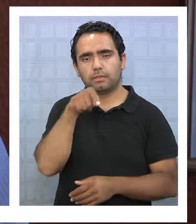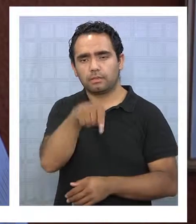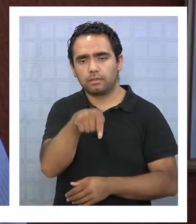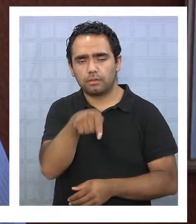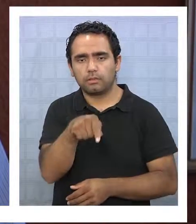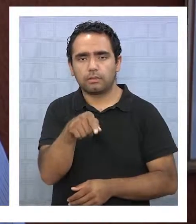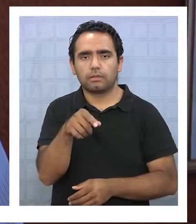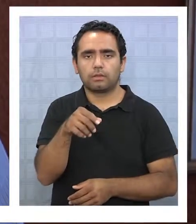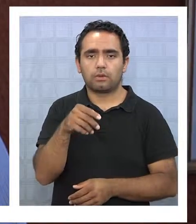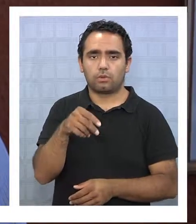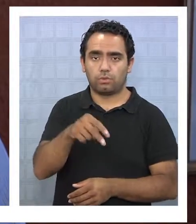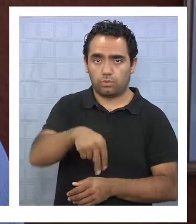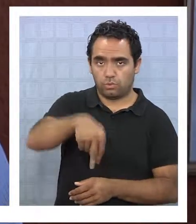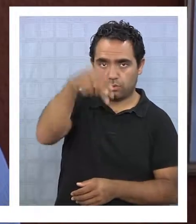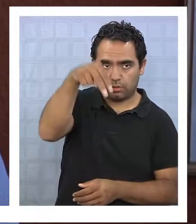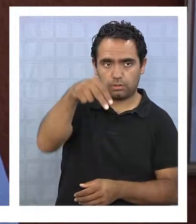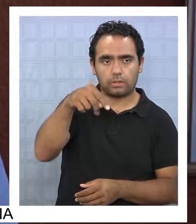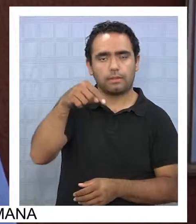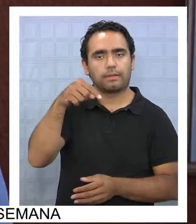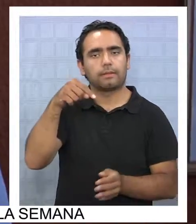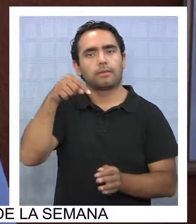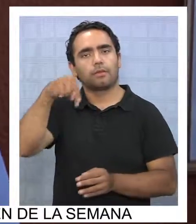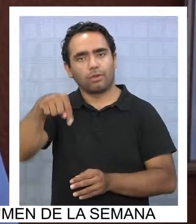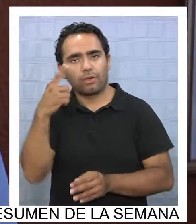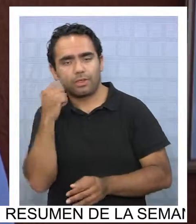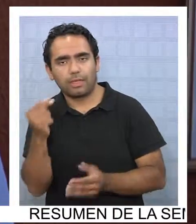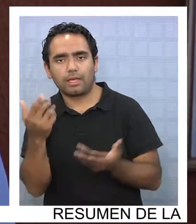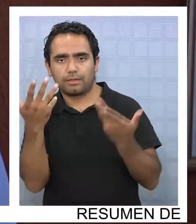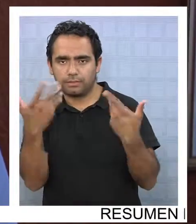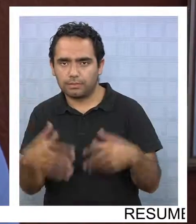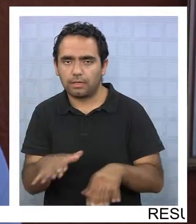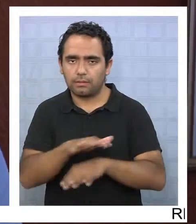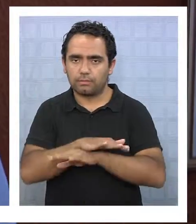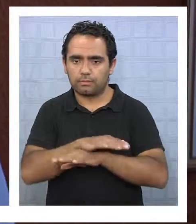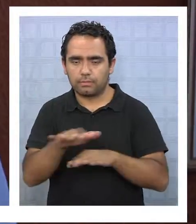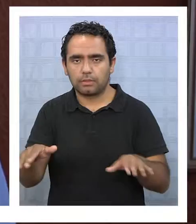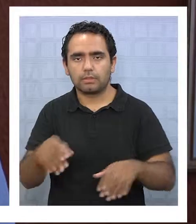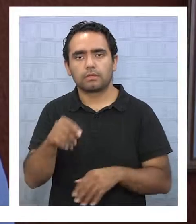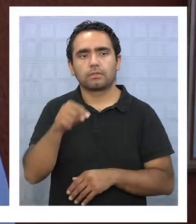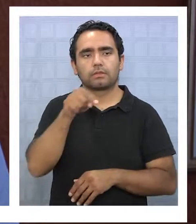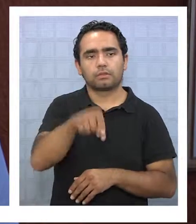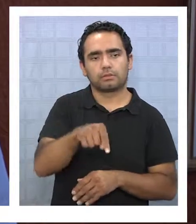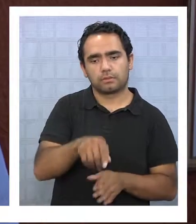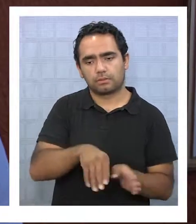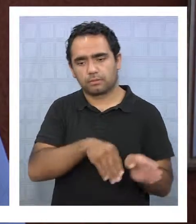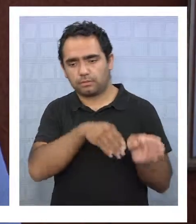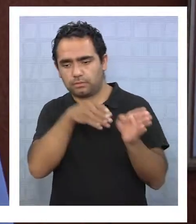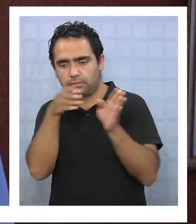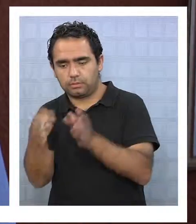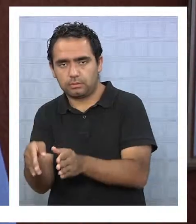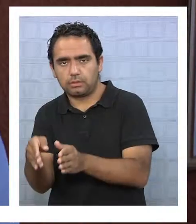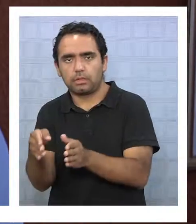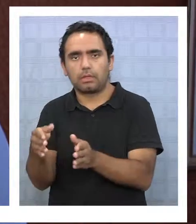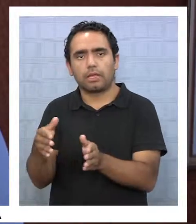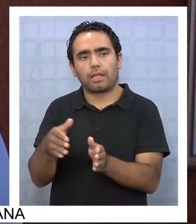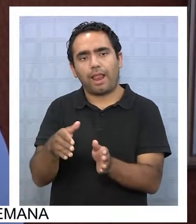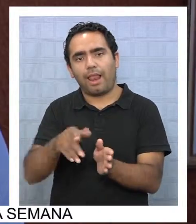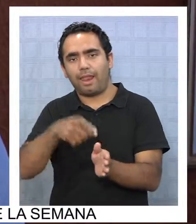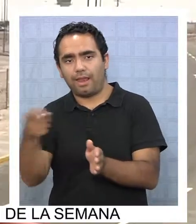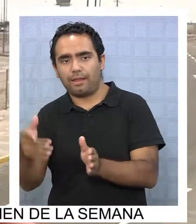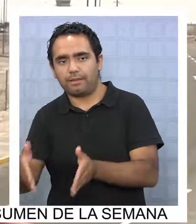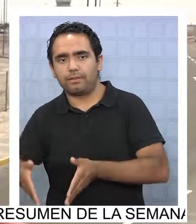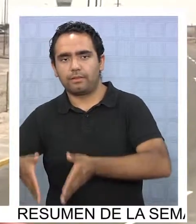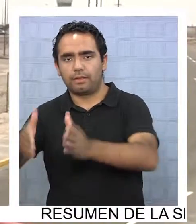norte de la pista. Hoy día estamos culminando el tercio norte de la calle de rodaje Alfa, que es la calle